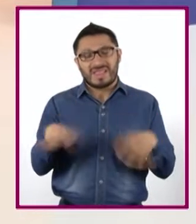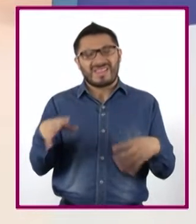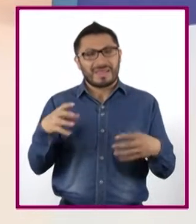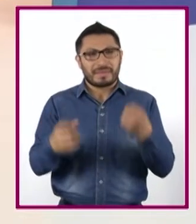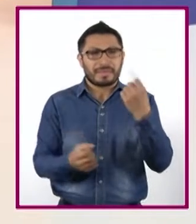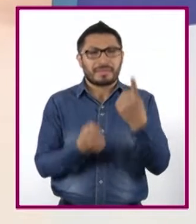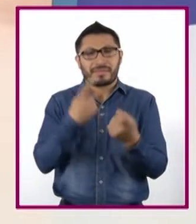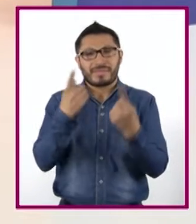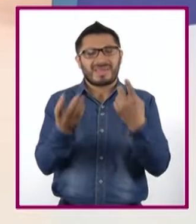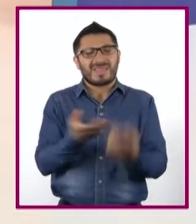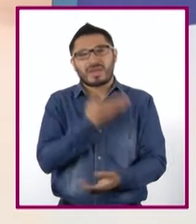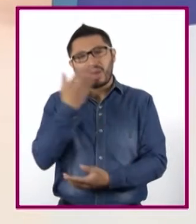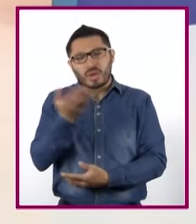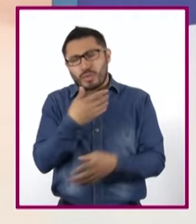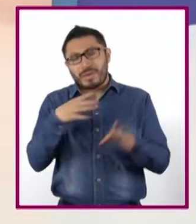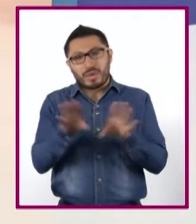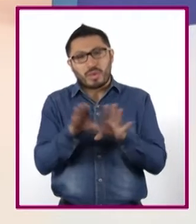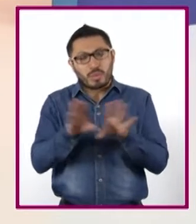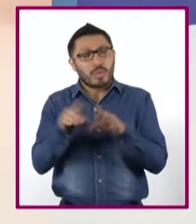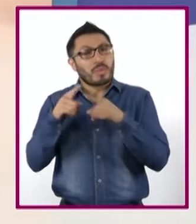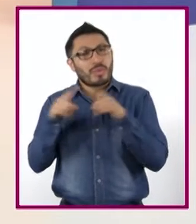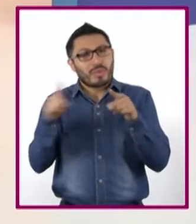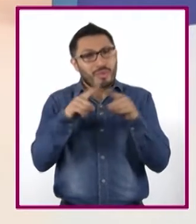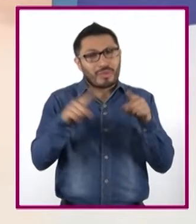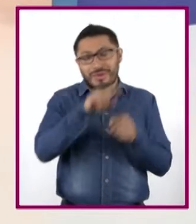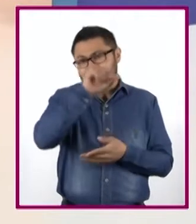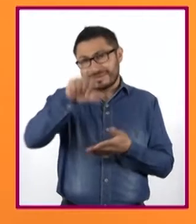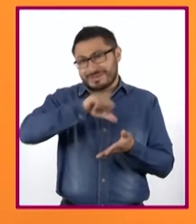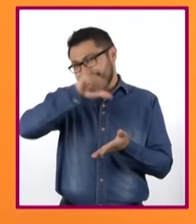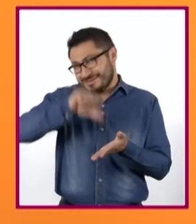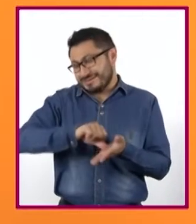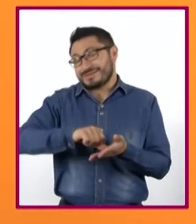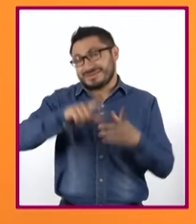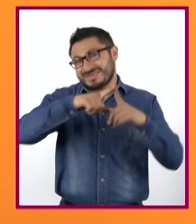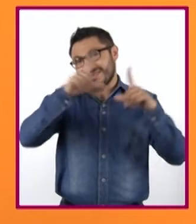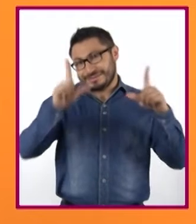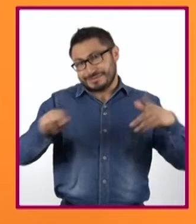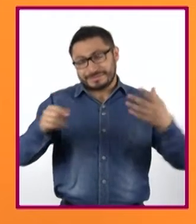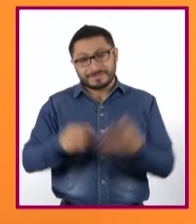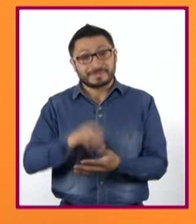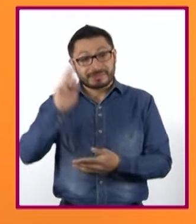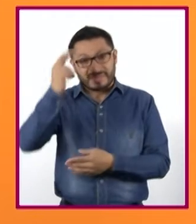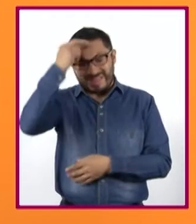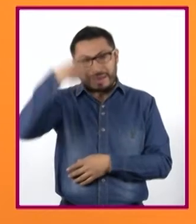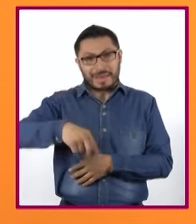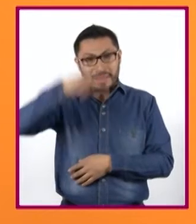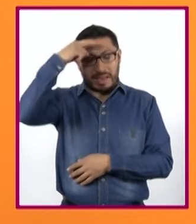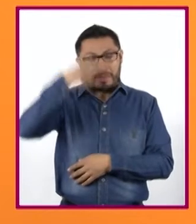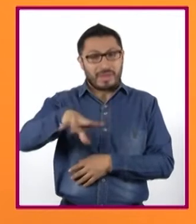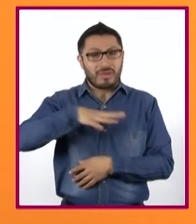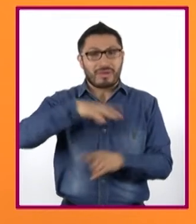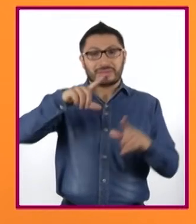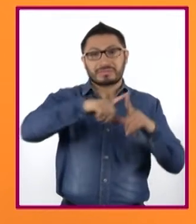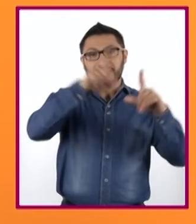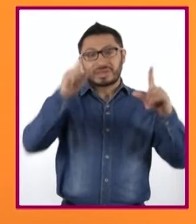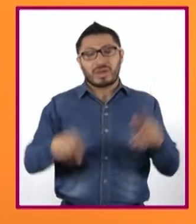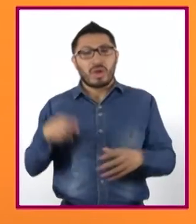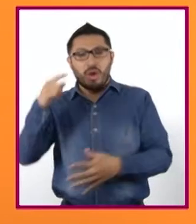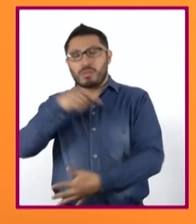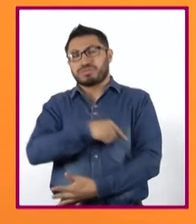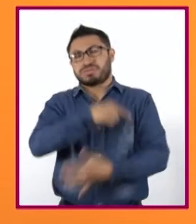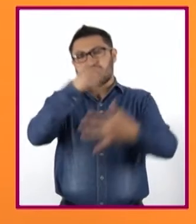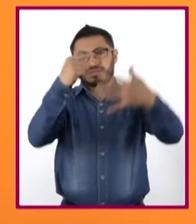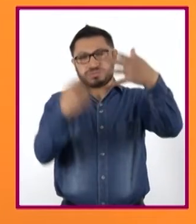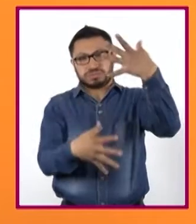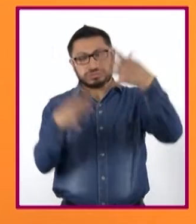costumbres que son distintas a las del centro del país. Recordemos que México es una nación pluricultural.